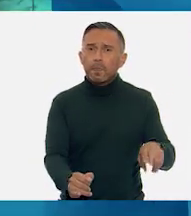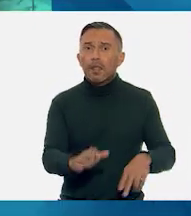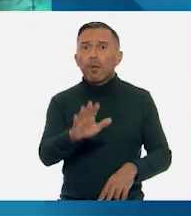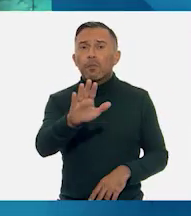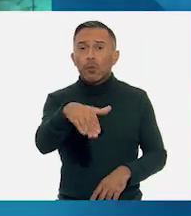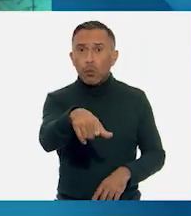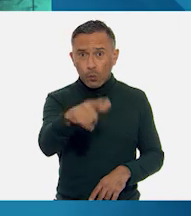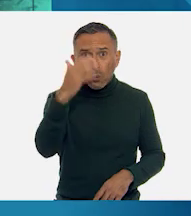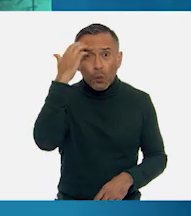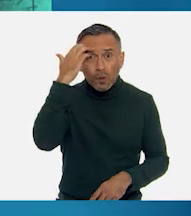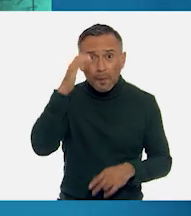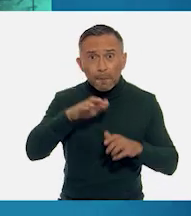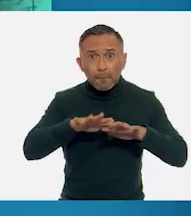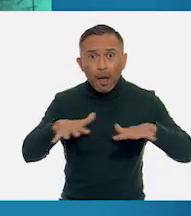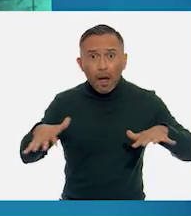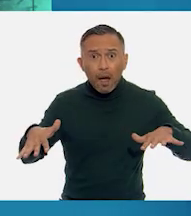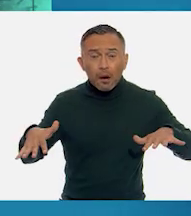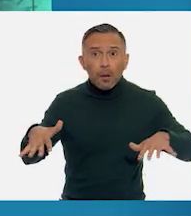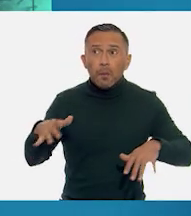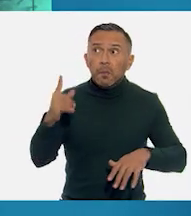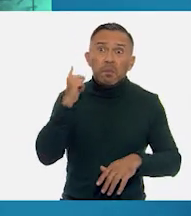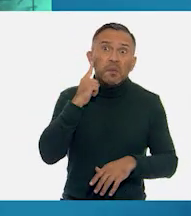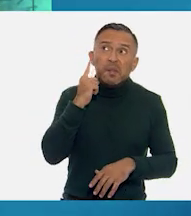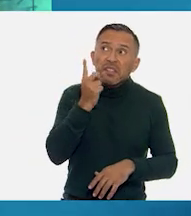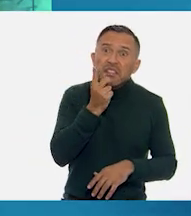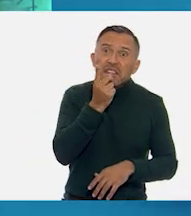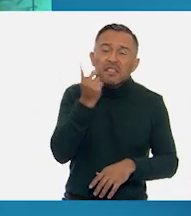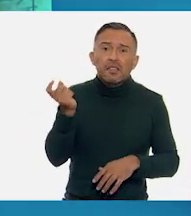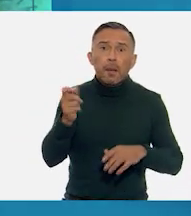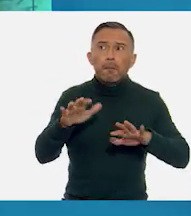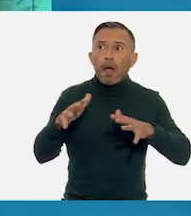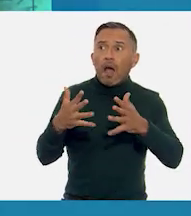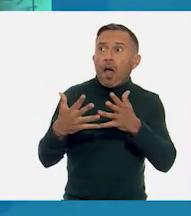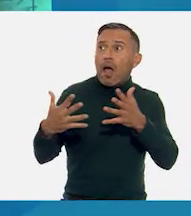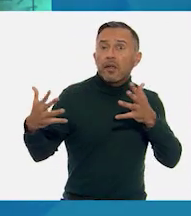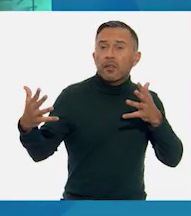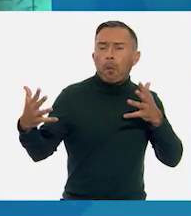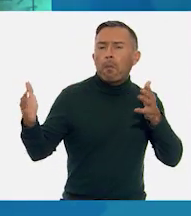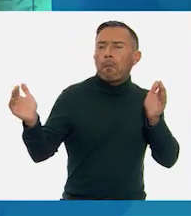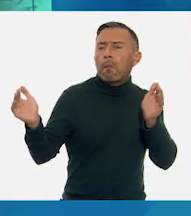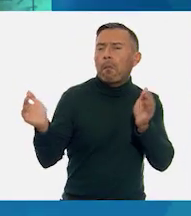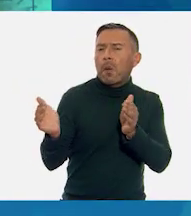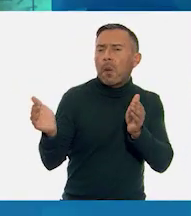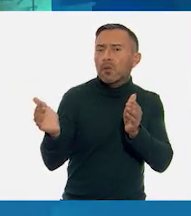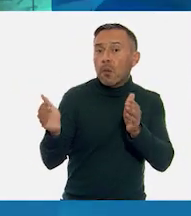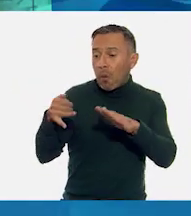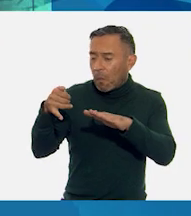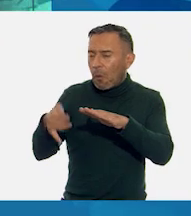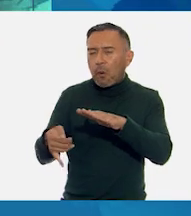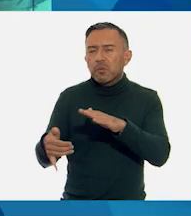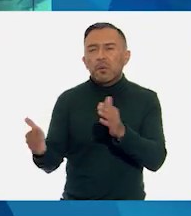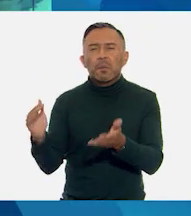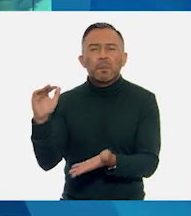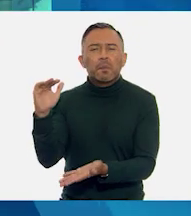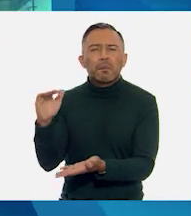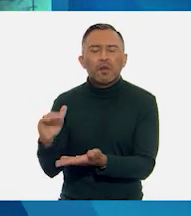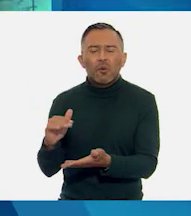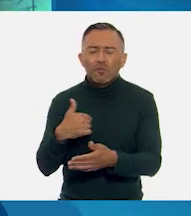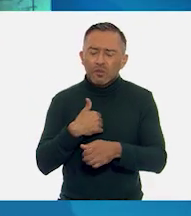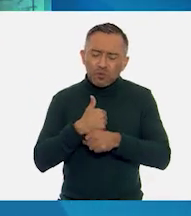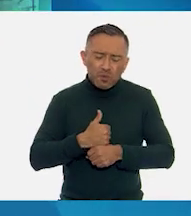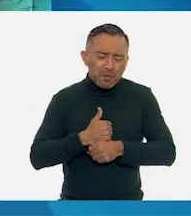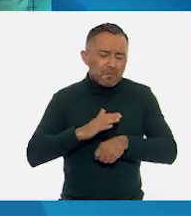el mar? Dicen que es menos grande y menos hondo que el pesar. Yo no sé si porque